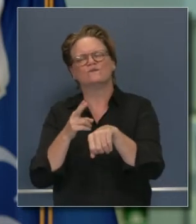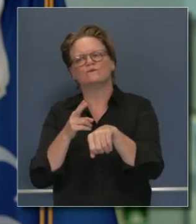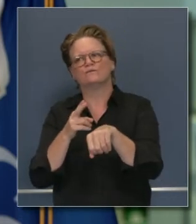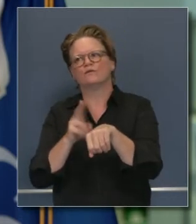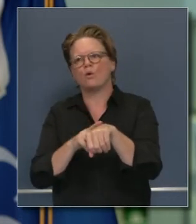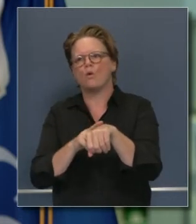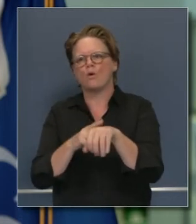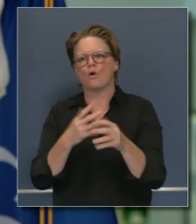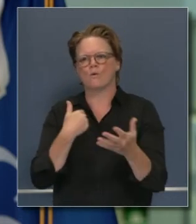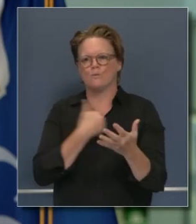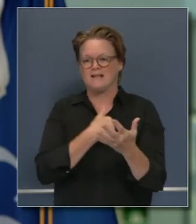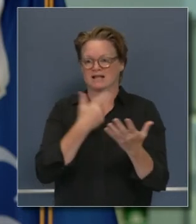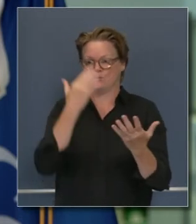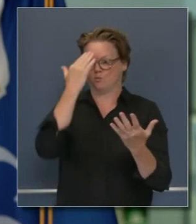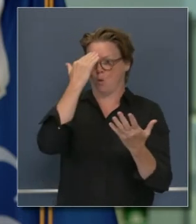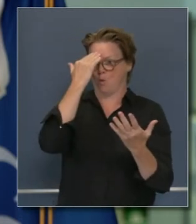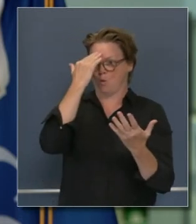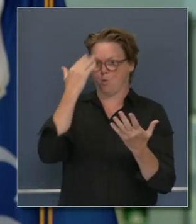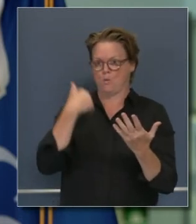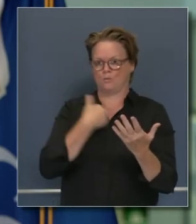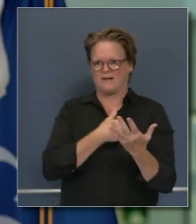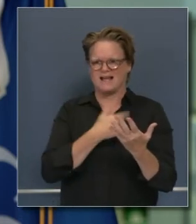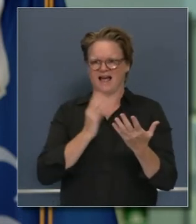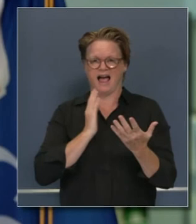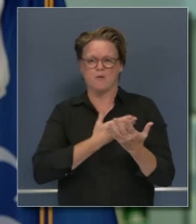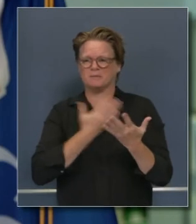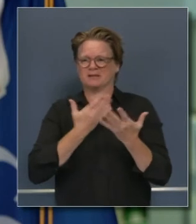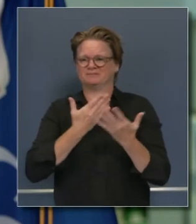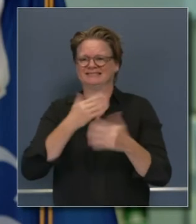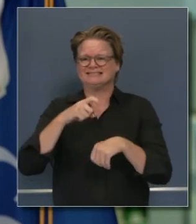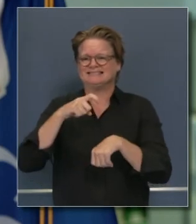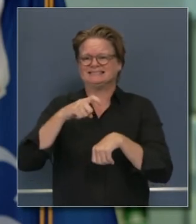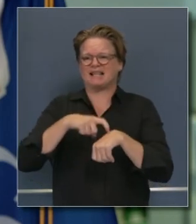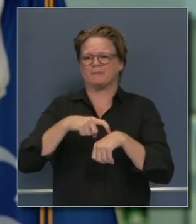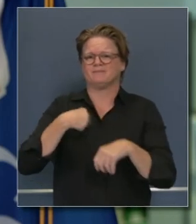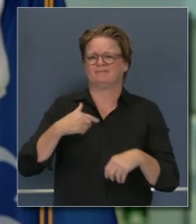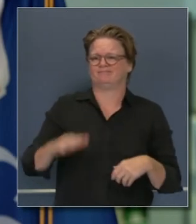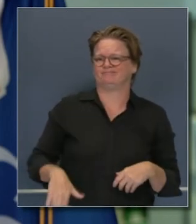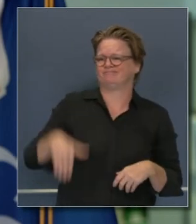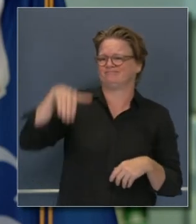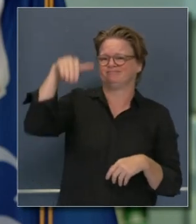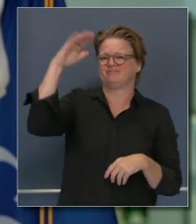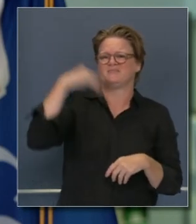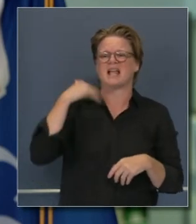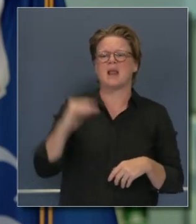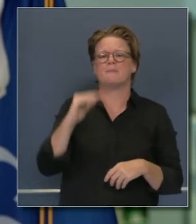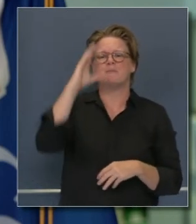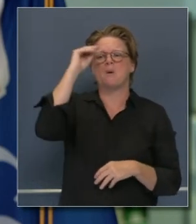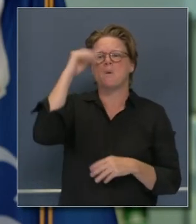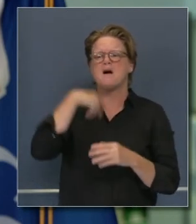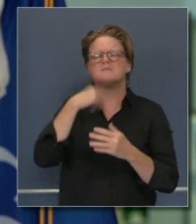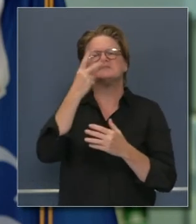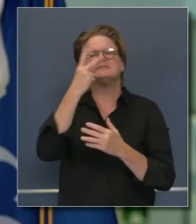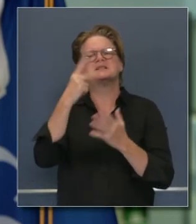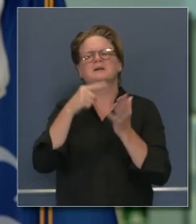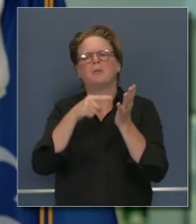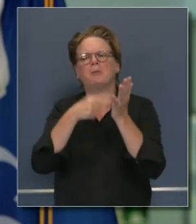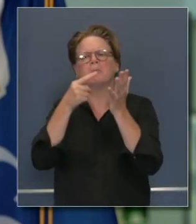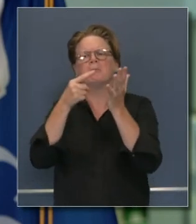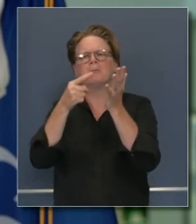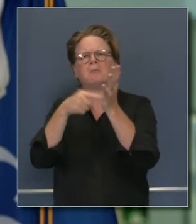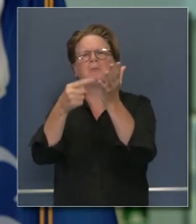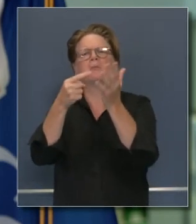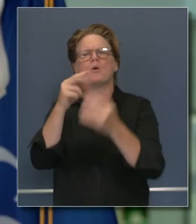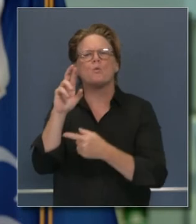de lo que nosotros hemos vivido décadas atrás tuvimos anomalías pero no tan frecuentemente como ahora y